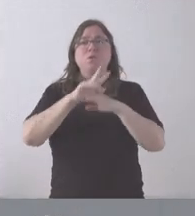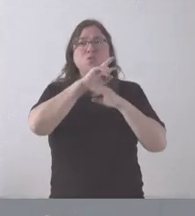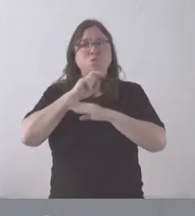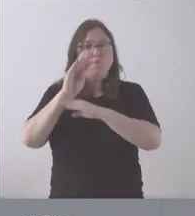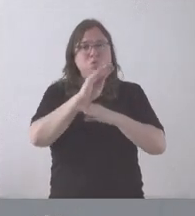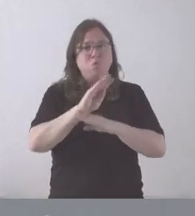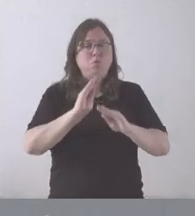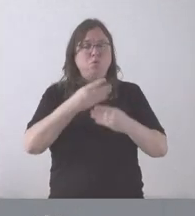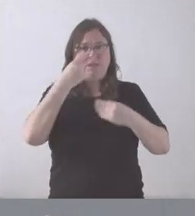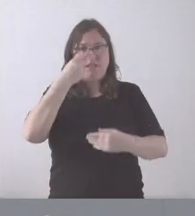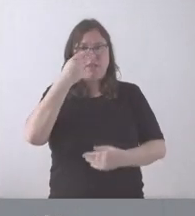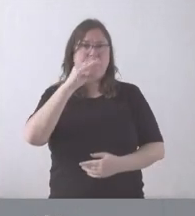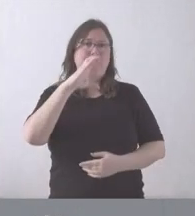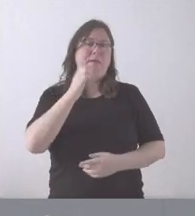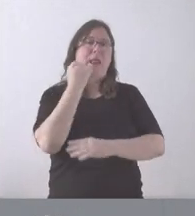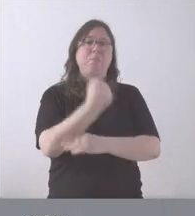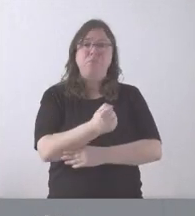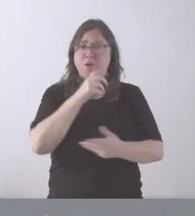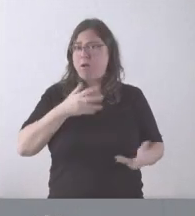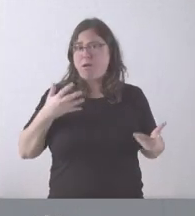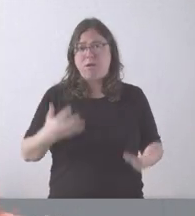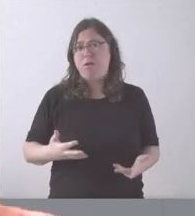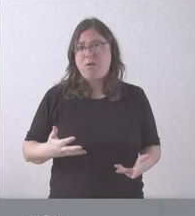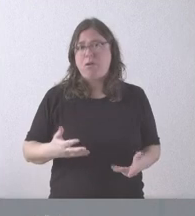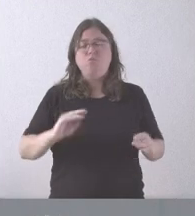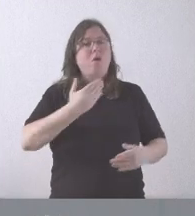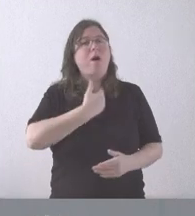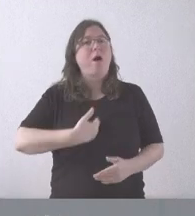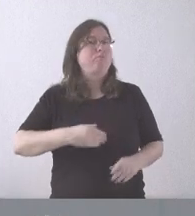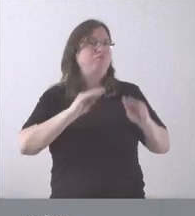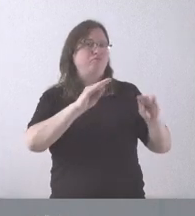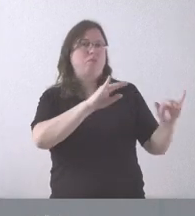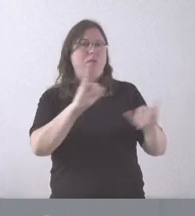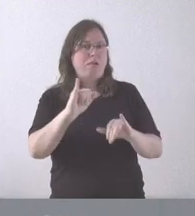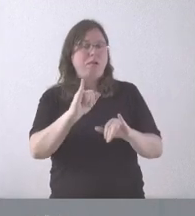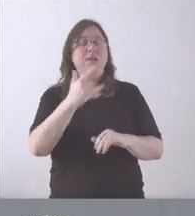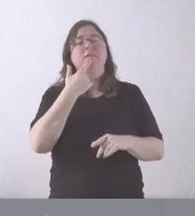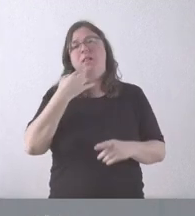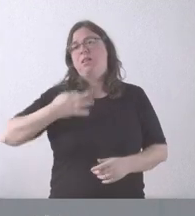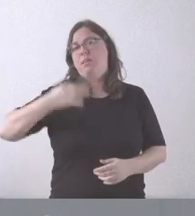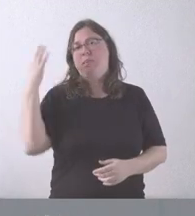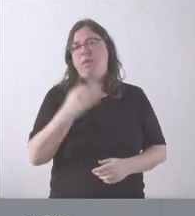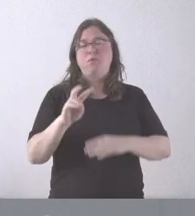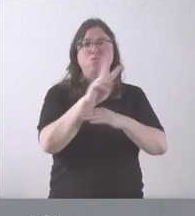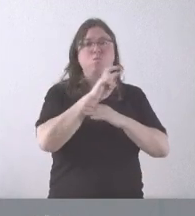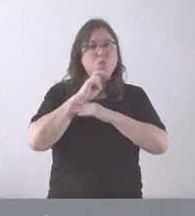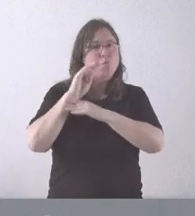sean de interés cultural en términos de apoyo. Pero, a día de hoy, tiene su propietario. Esto sí que obliga, lógicamente, al mantenimiento del mismo. Si no fuera